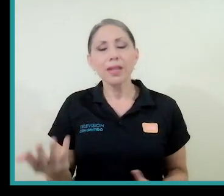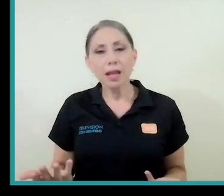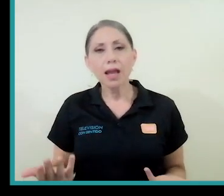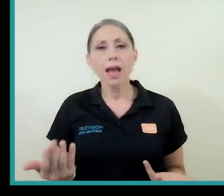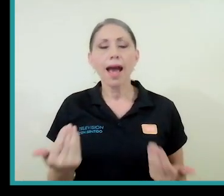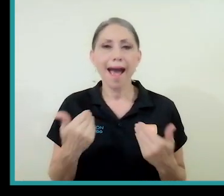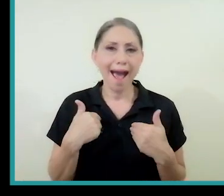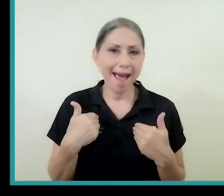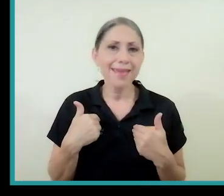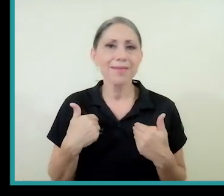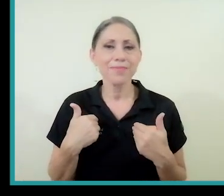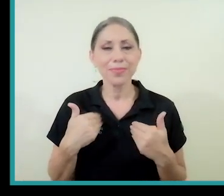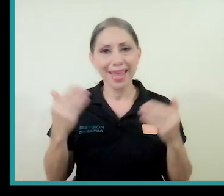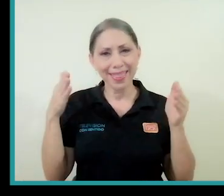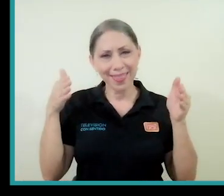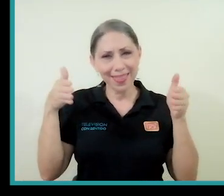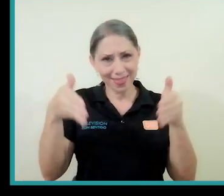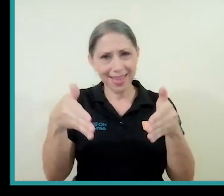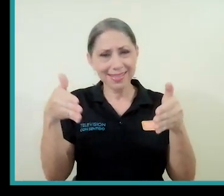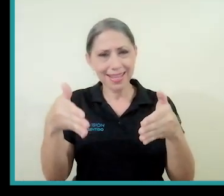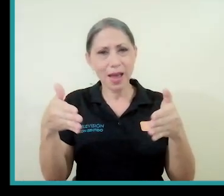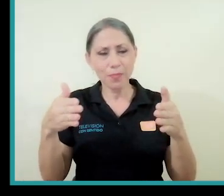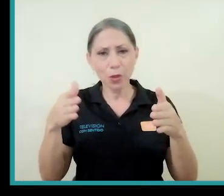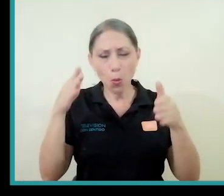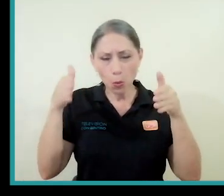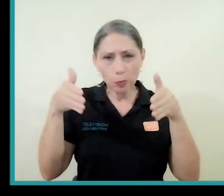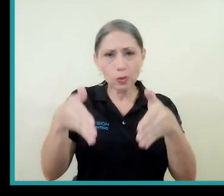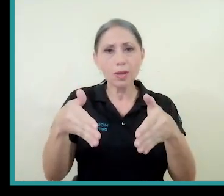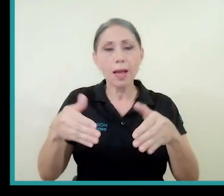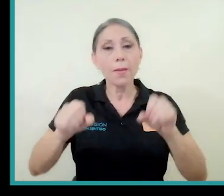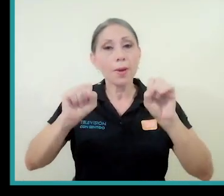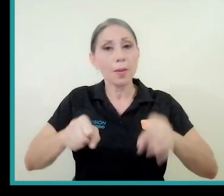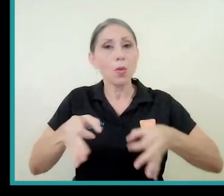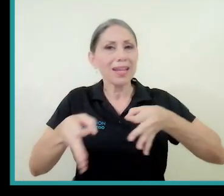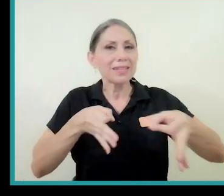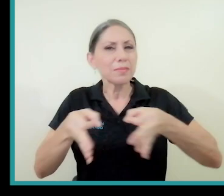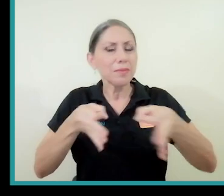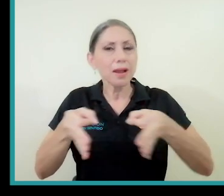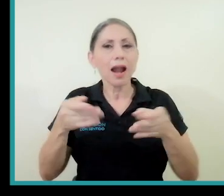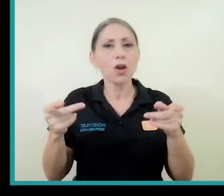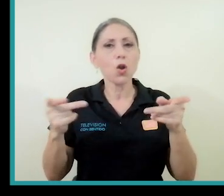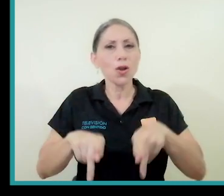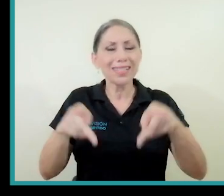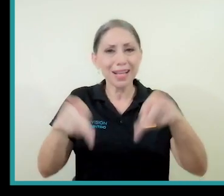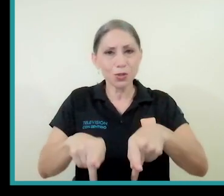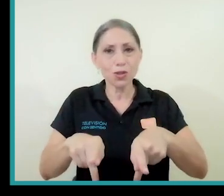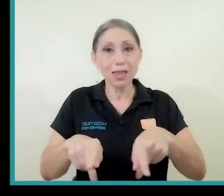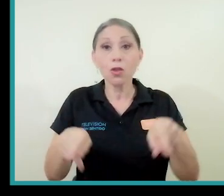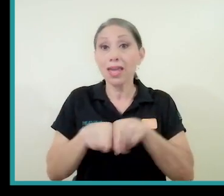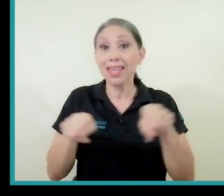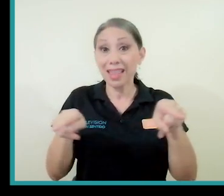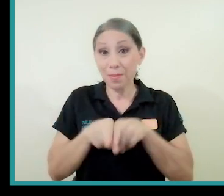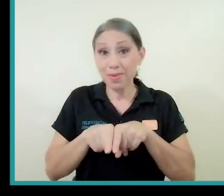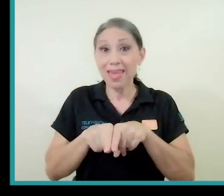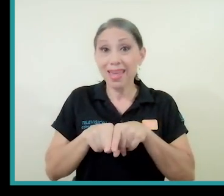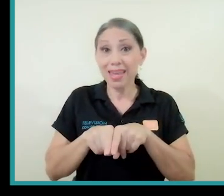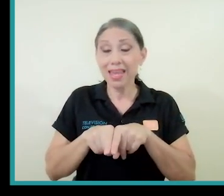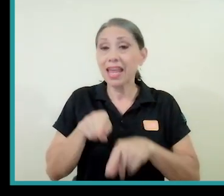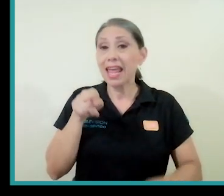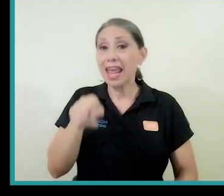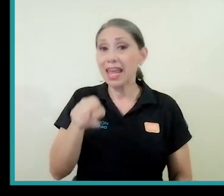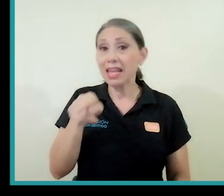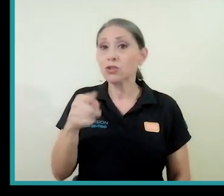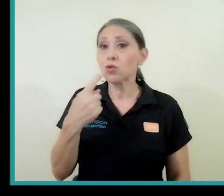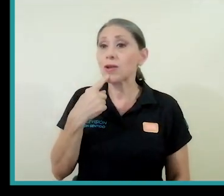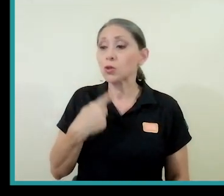efectivamente, hay esta tendencia, ¿verdad?, para poder explicar lo que está sucediendo y además en una visión que